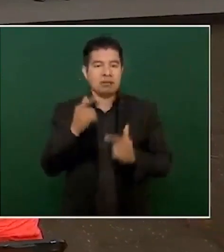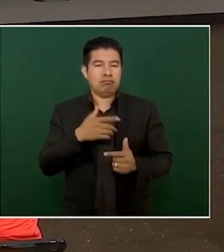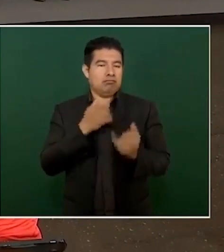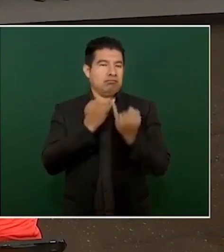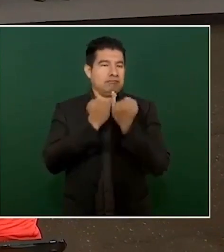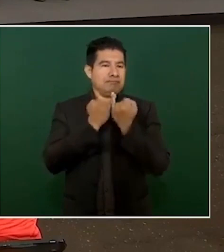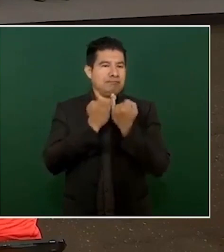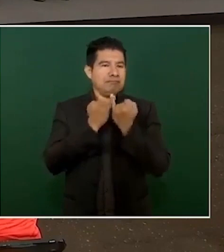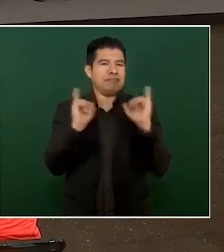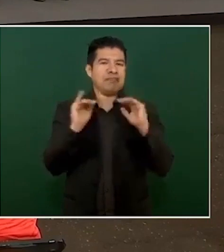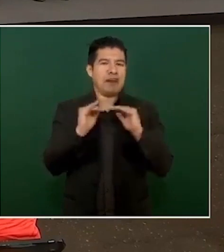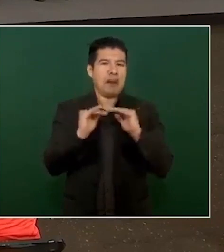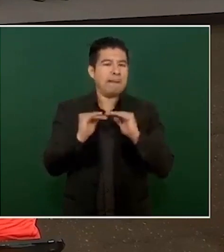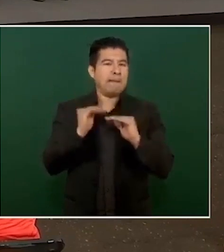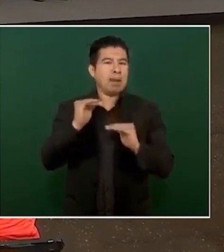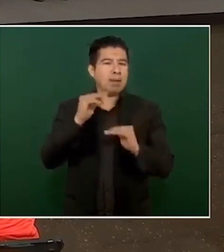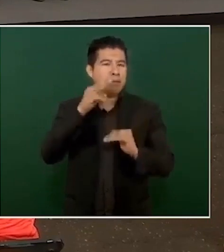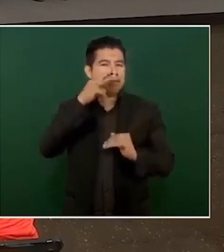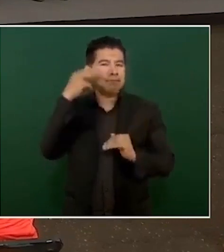soberano